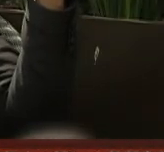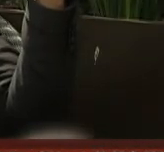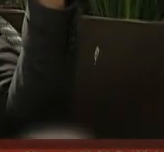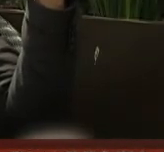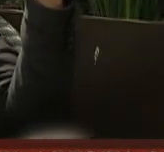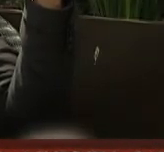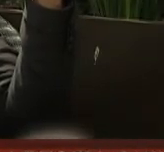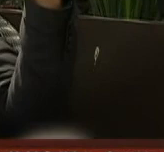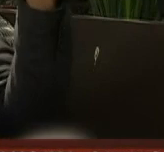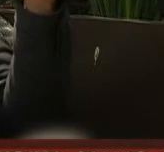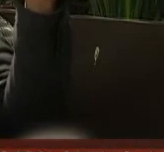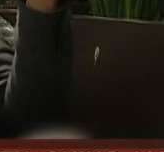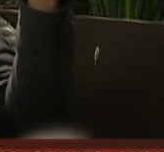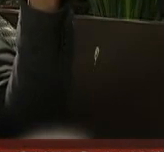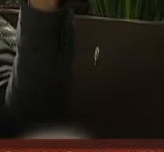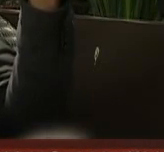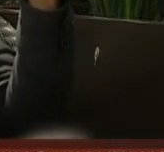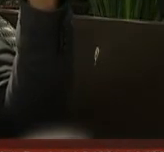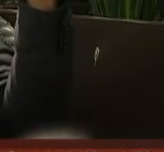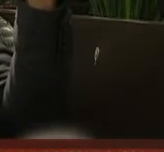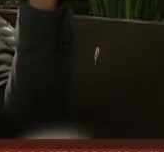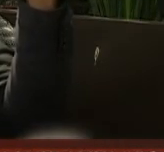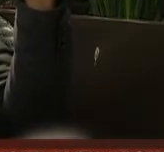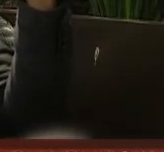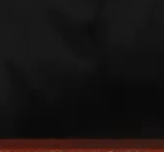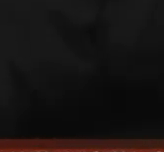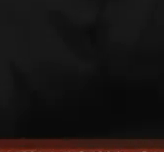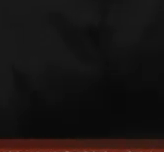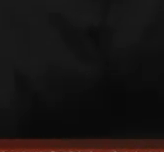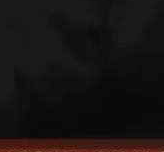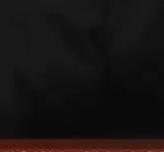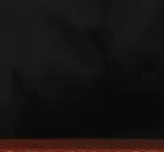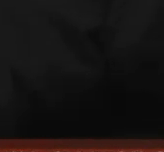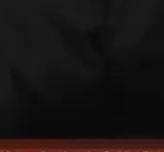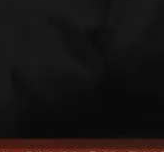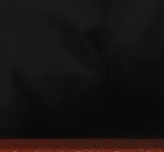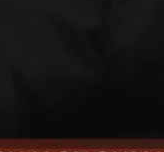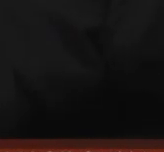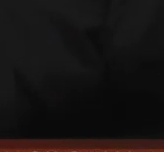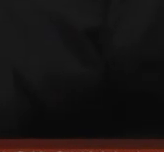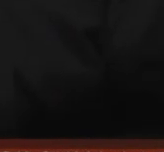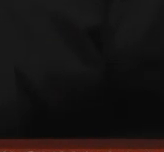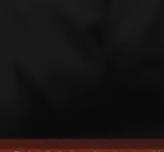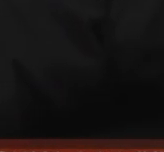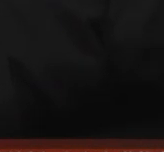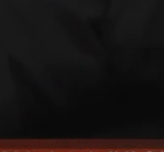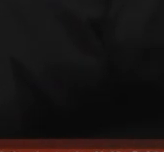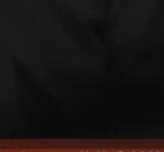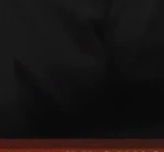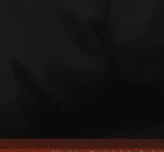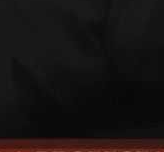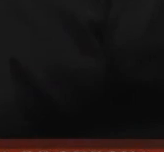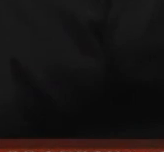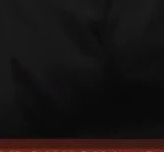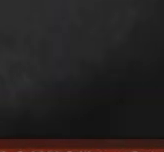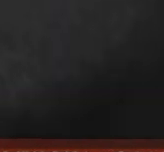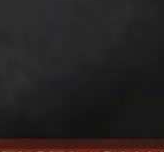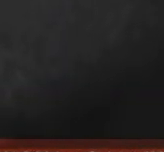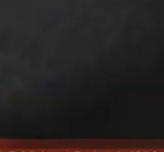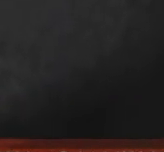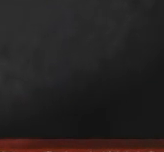Iberoamericana, Padilla se consideraba un físico cuántico y un contador, por su pasión por la palabra y las historias.